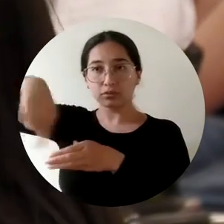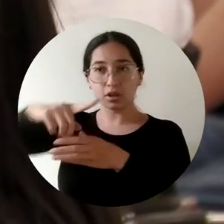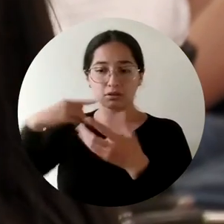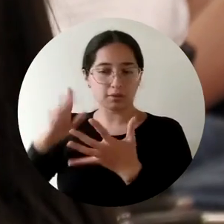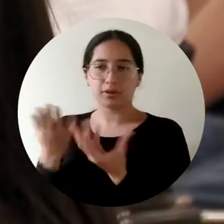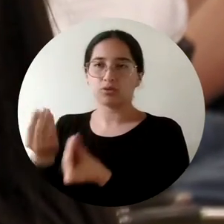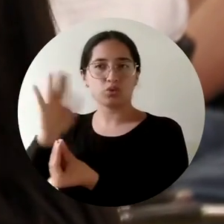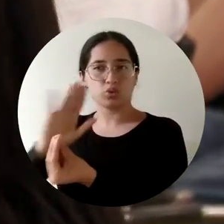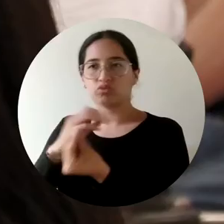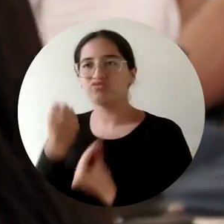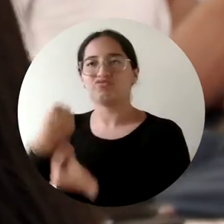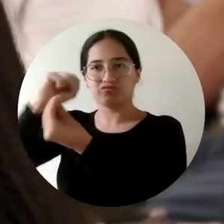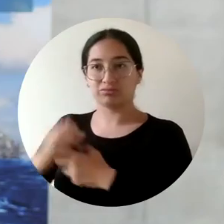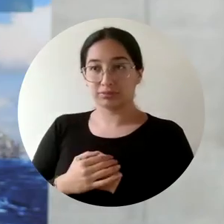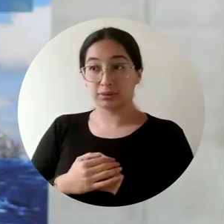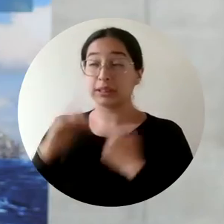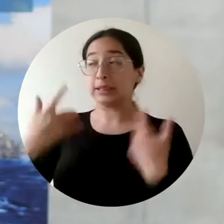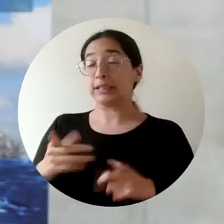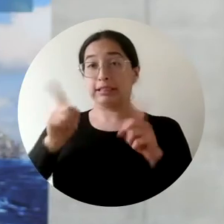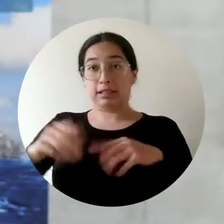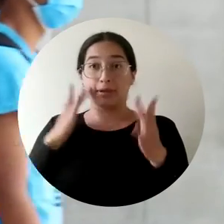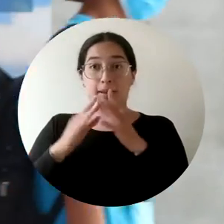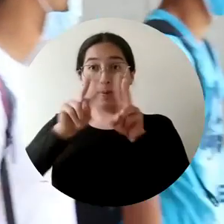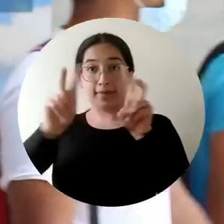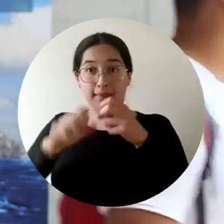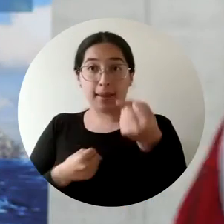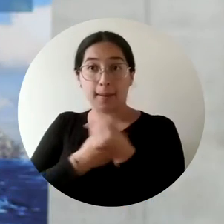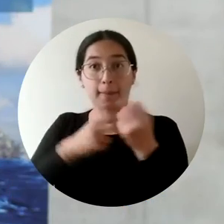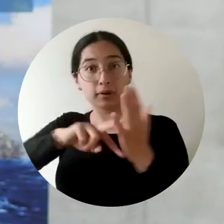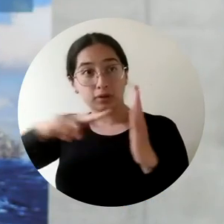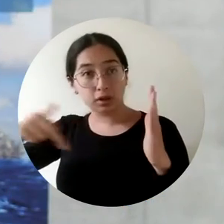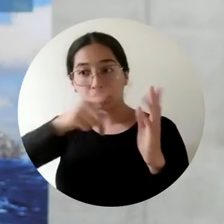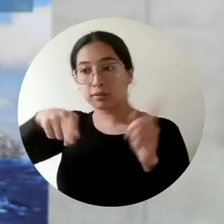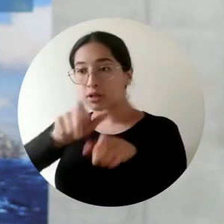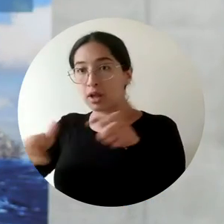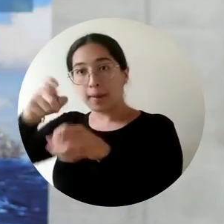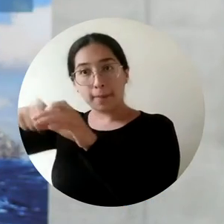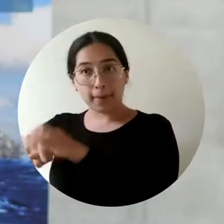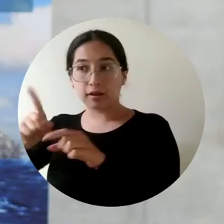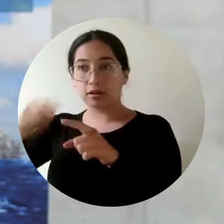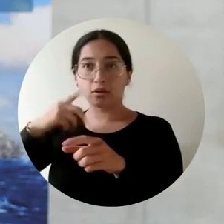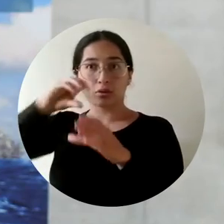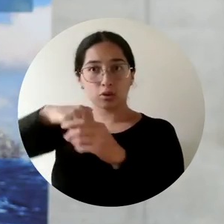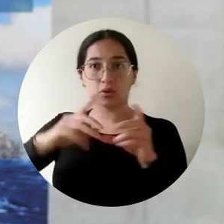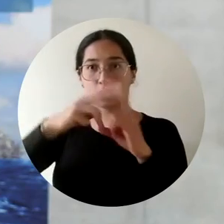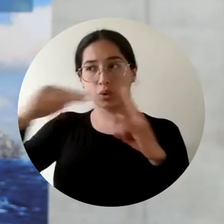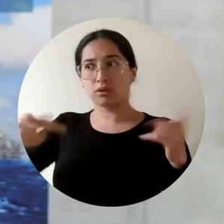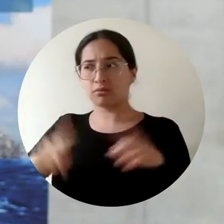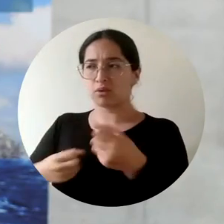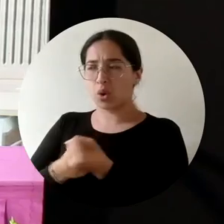de convención colectiva y demás aspectos propios de la labor sindical. Muy buena organización, la parte tecnológica, el apoyo por parte de los funcionarios